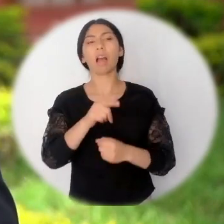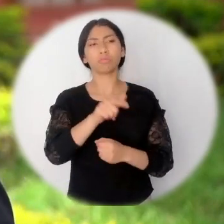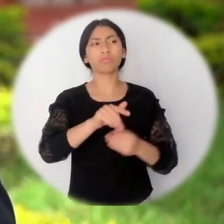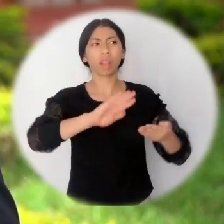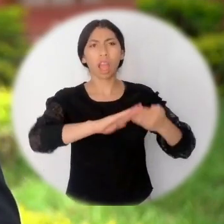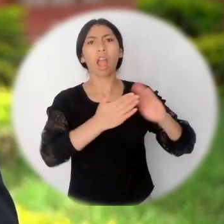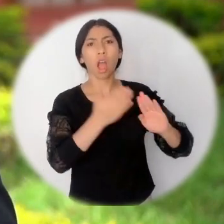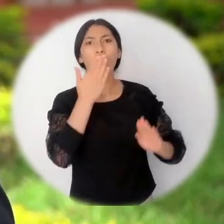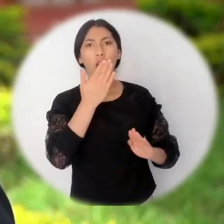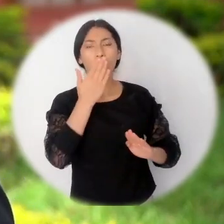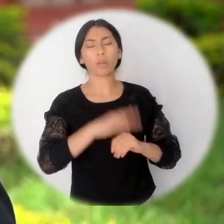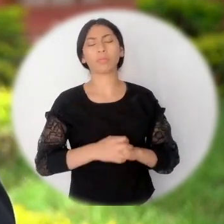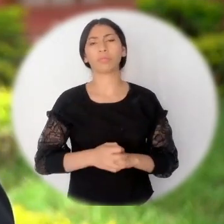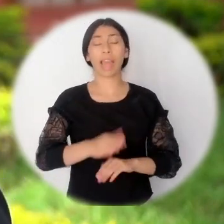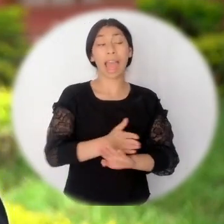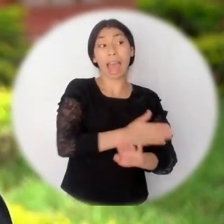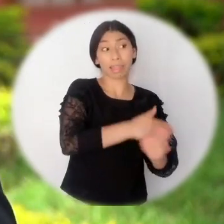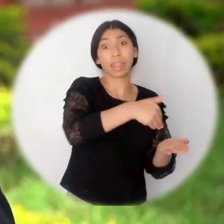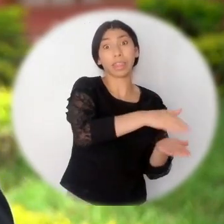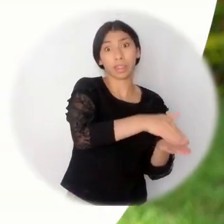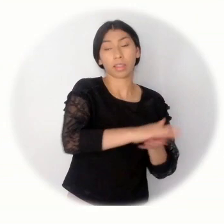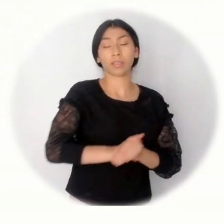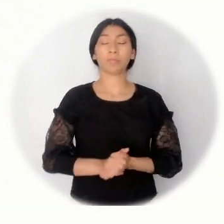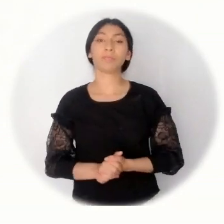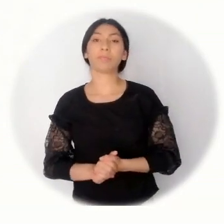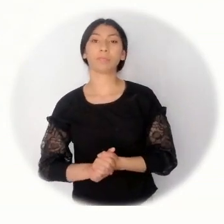quienes salieron desplazados de sus territorios al municipio de Mayama.